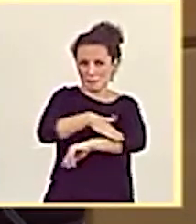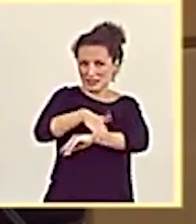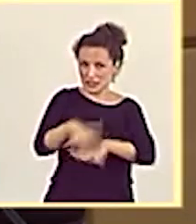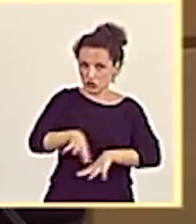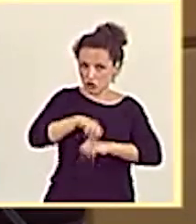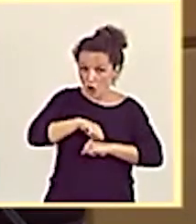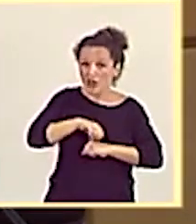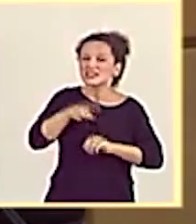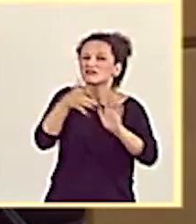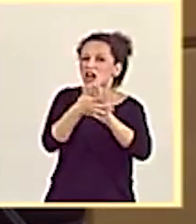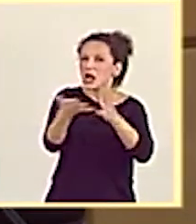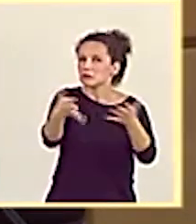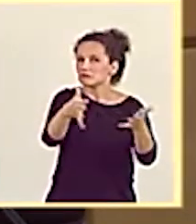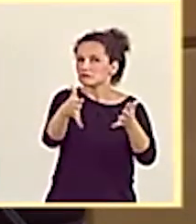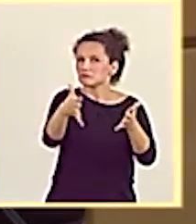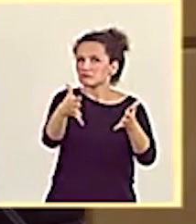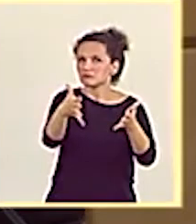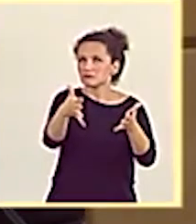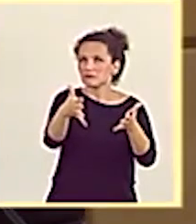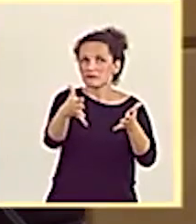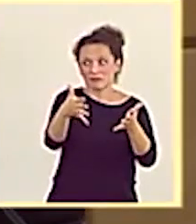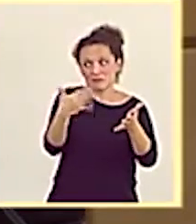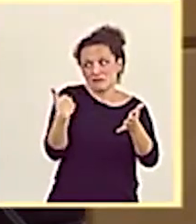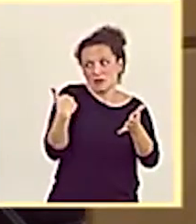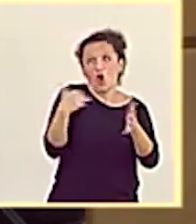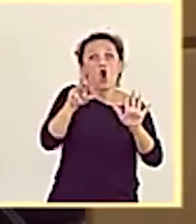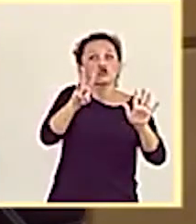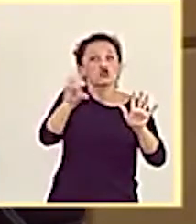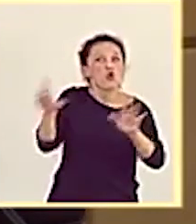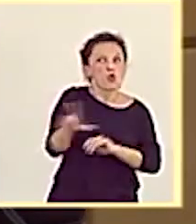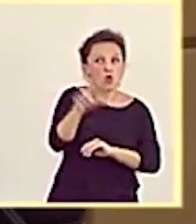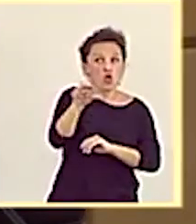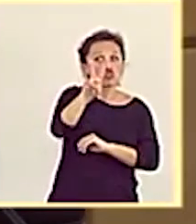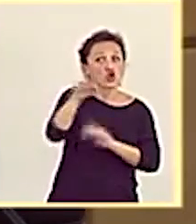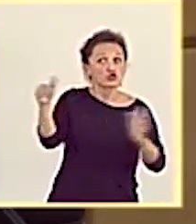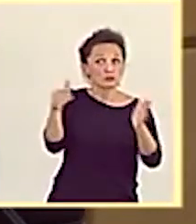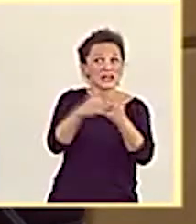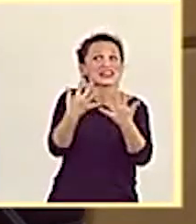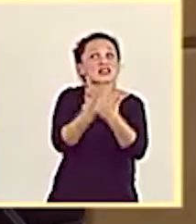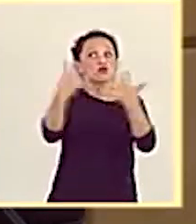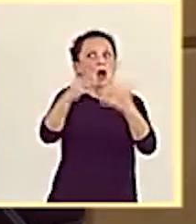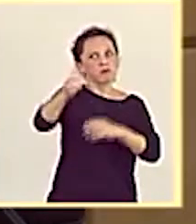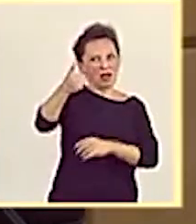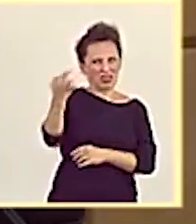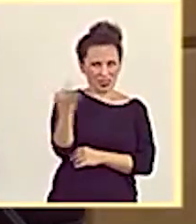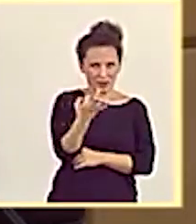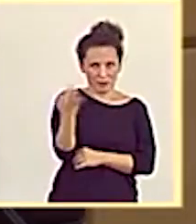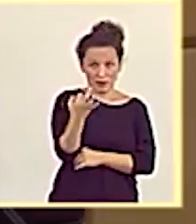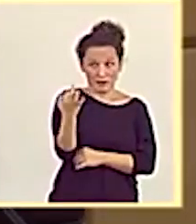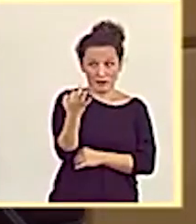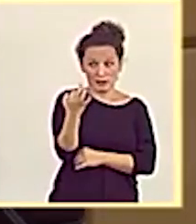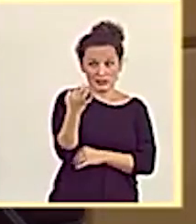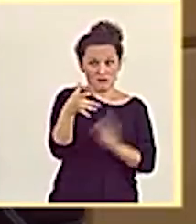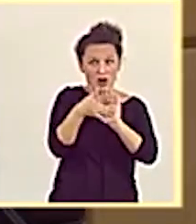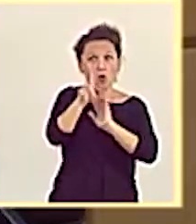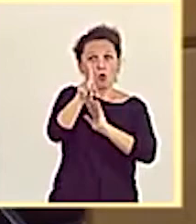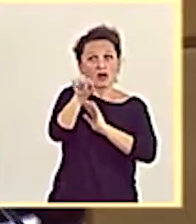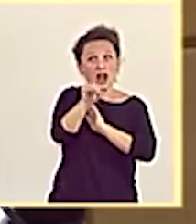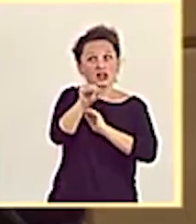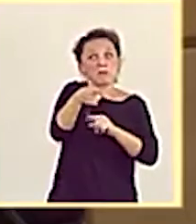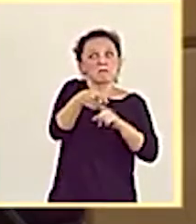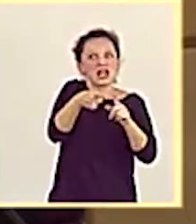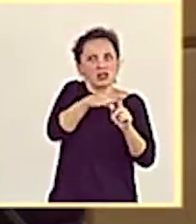hablando de que debería haberse aprobado el 8 de junio de 2019, un año y medio de retraso.